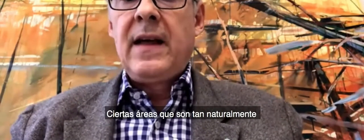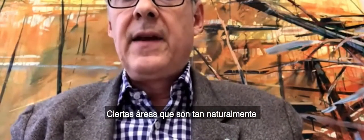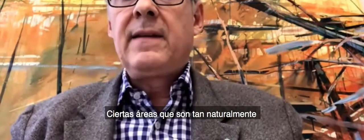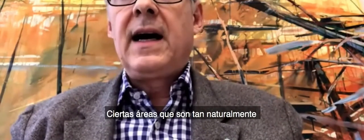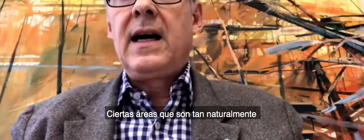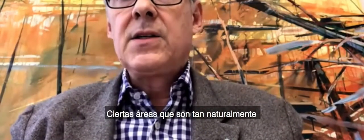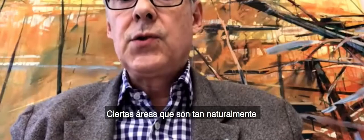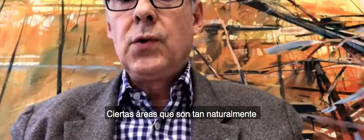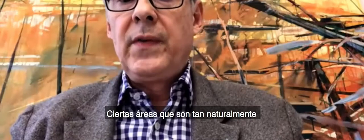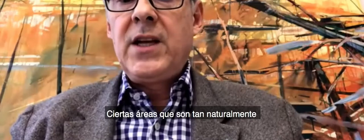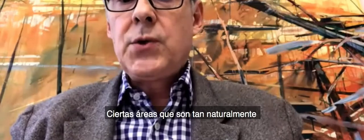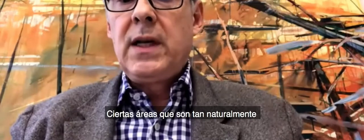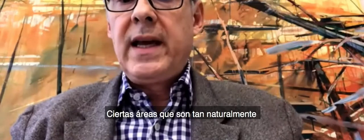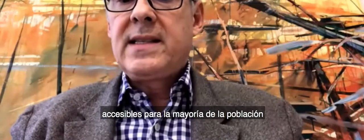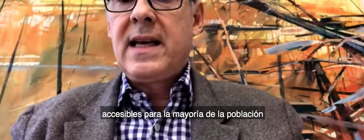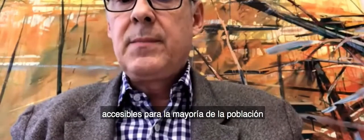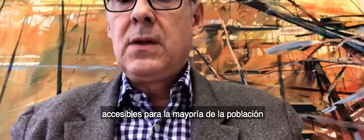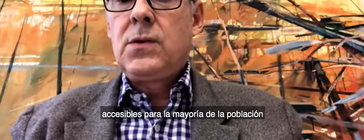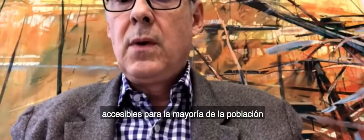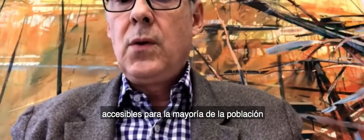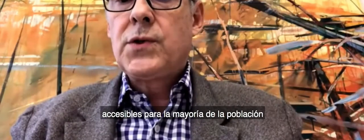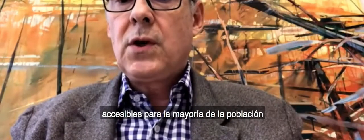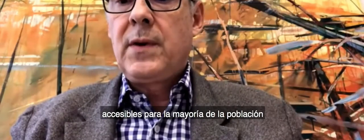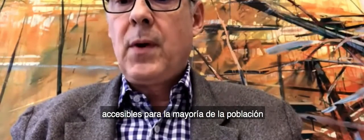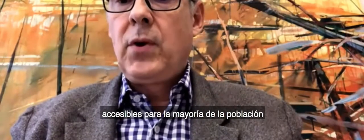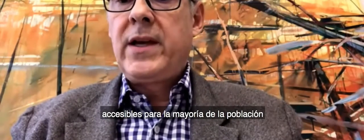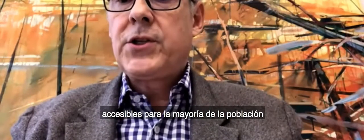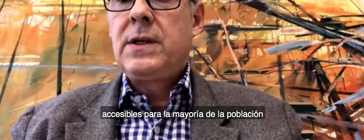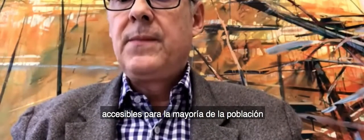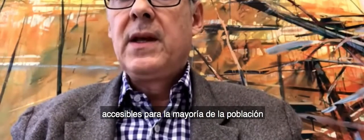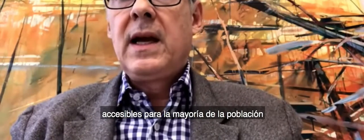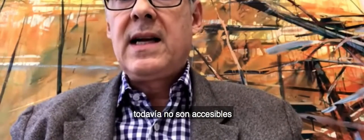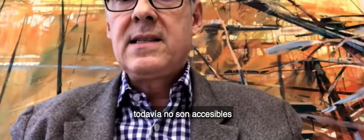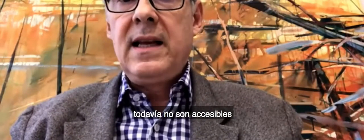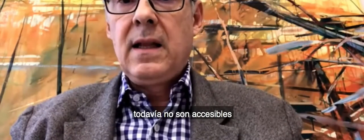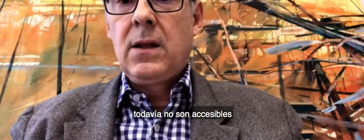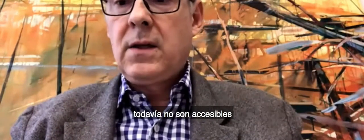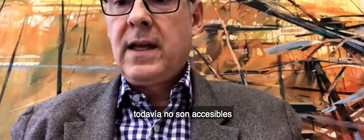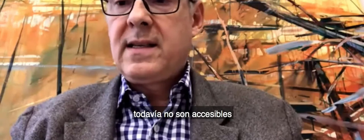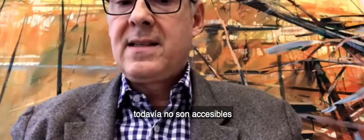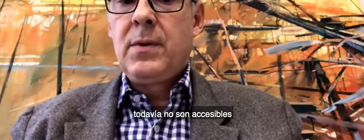that are so naturally accessible to most of the population are still not accessible